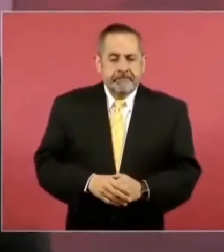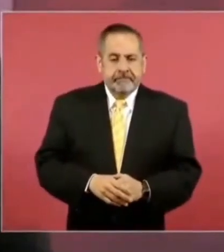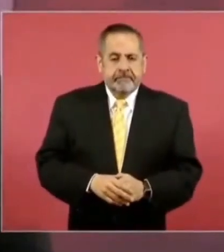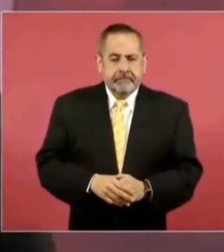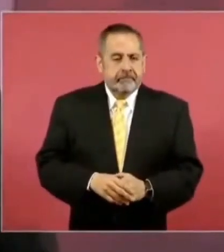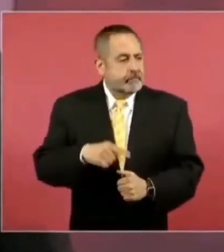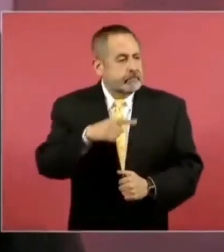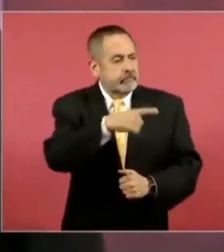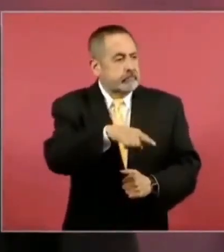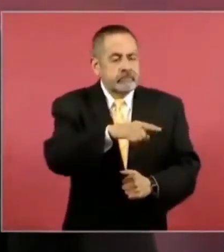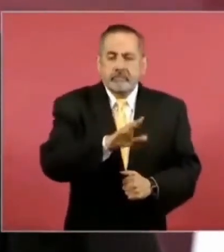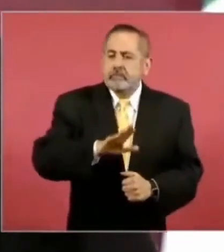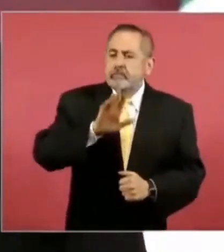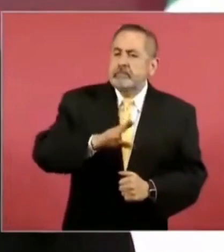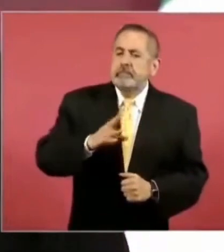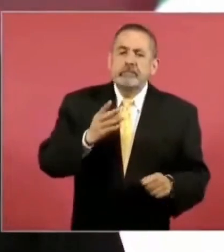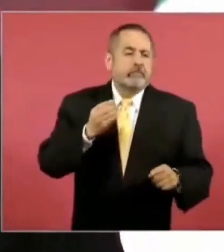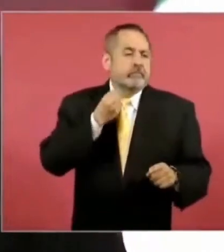abogados